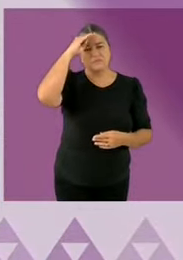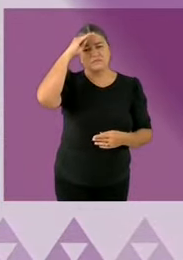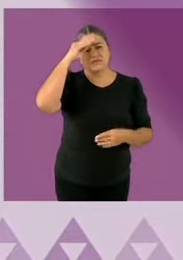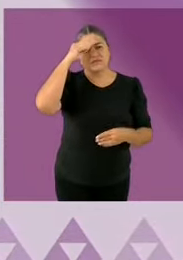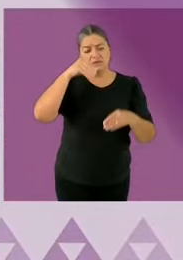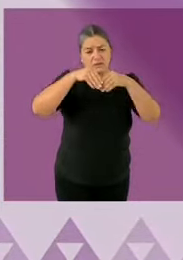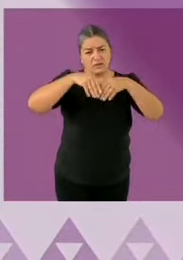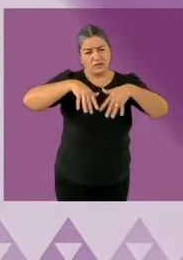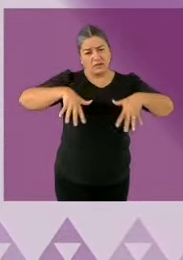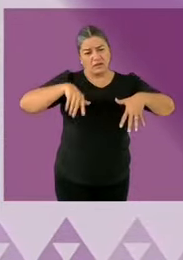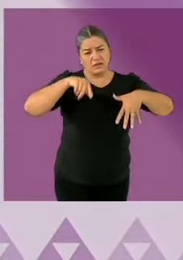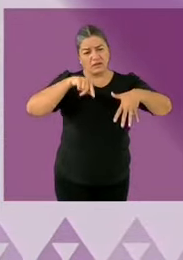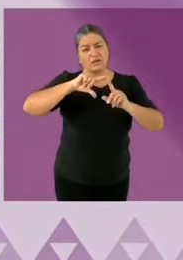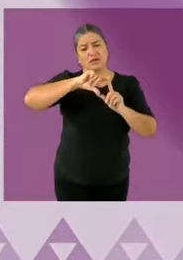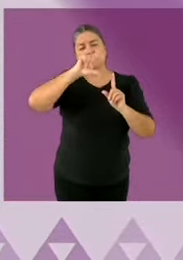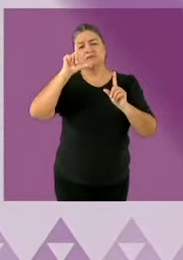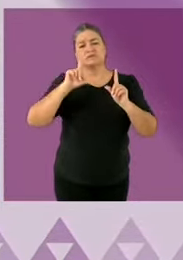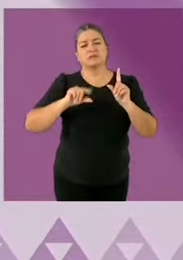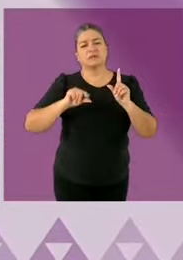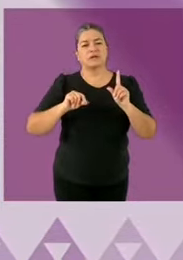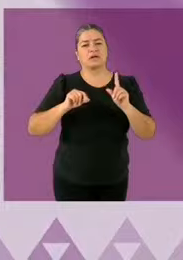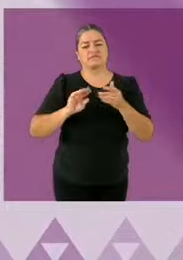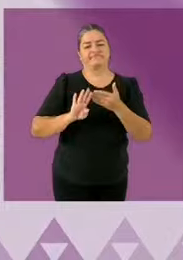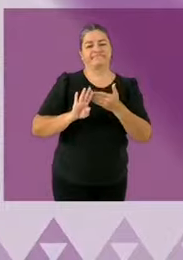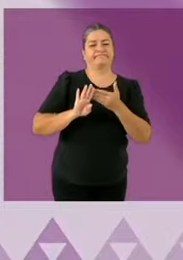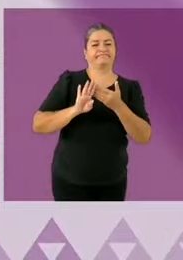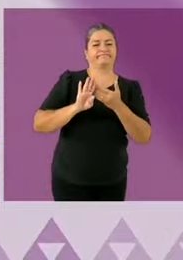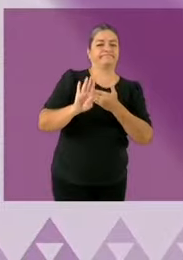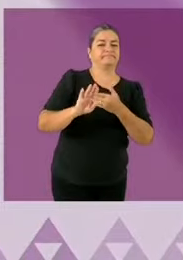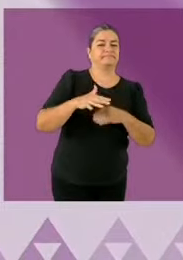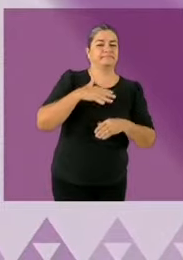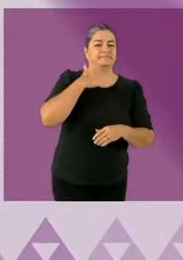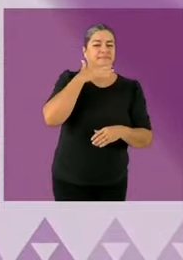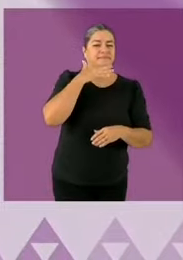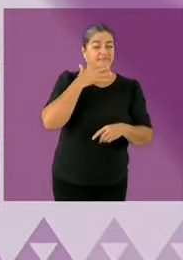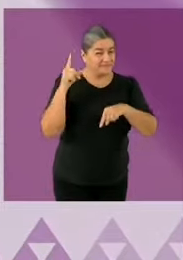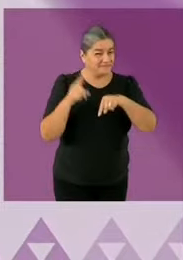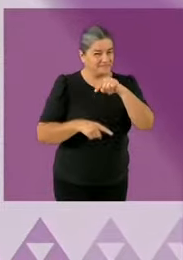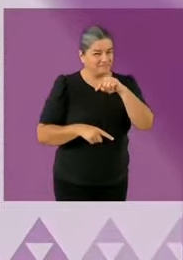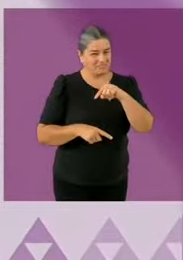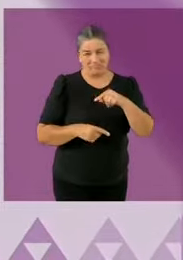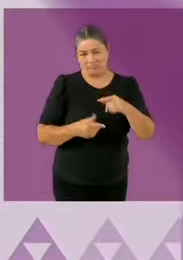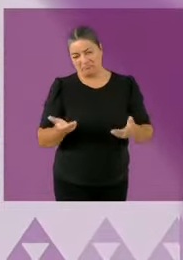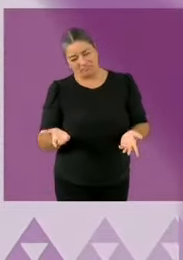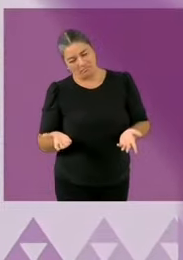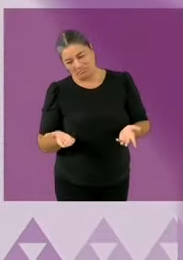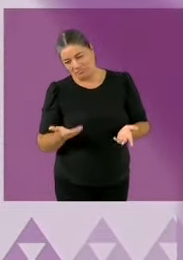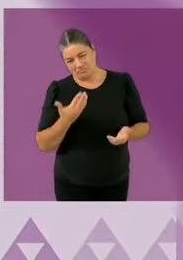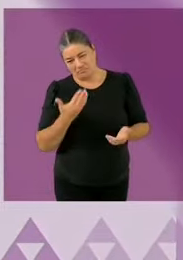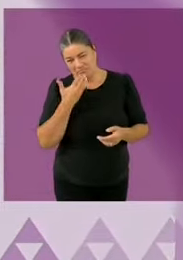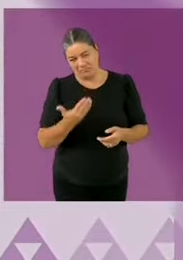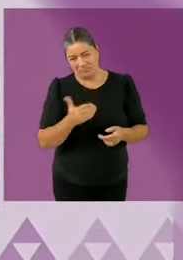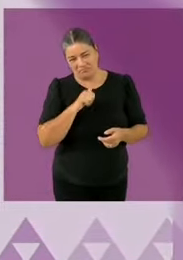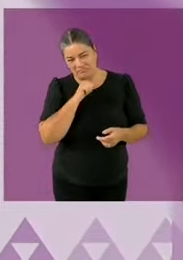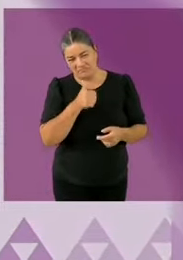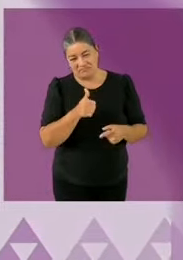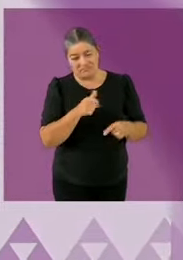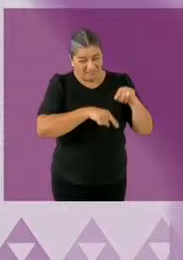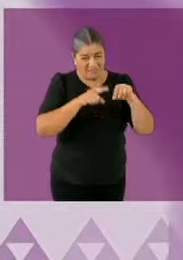desaparecer los organismos autónomos, pero tampoco podemos justificar como hizo el presidente de tu partido que niegas,